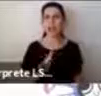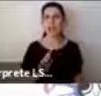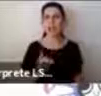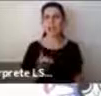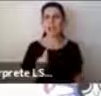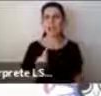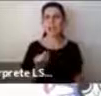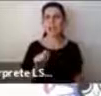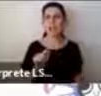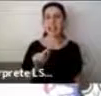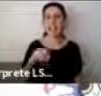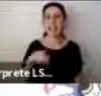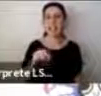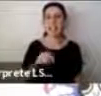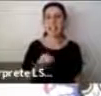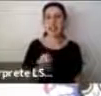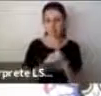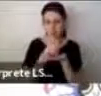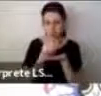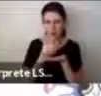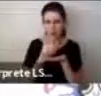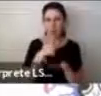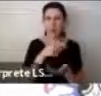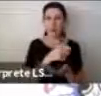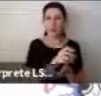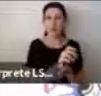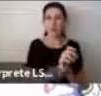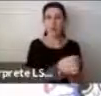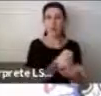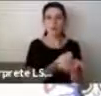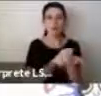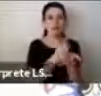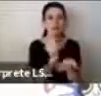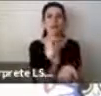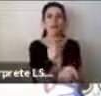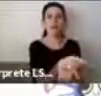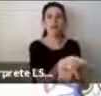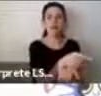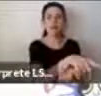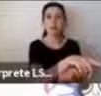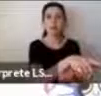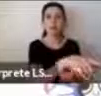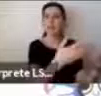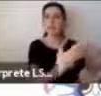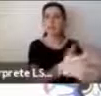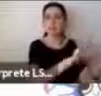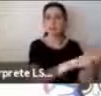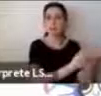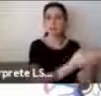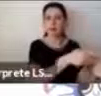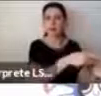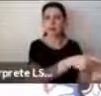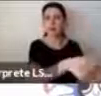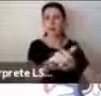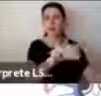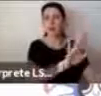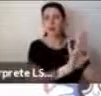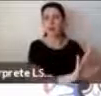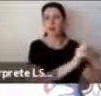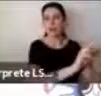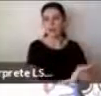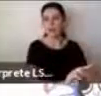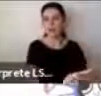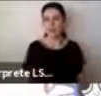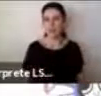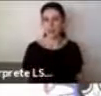de una sala de clase, y no se ahonda acerca de la variabilidad que existe dentro del déficit atencional, y aparte